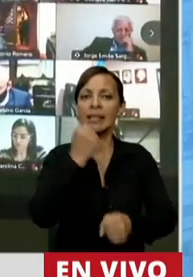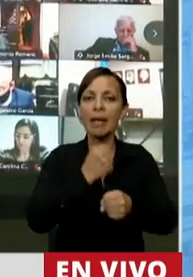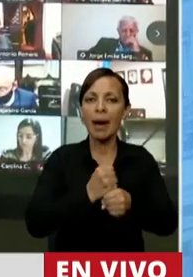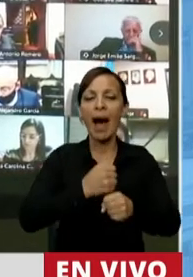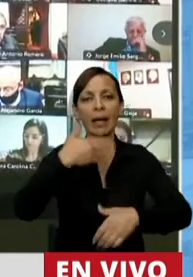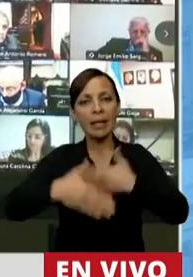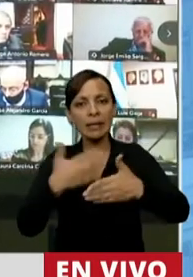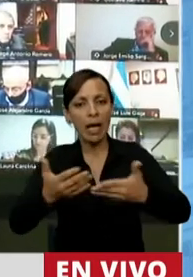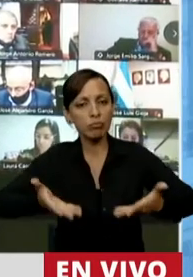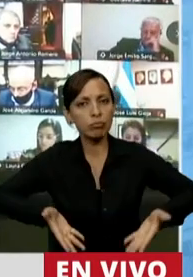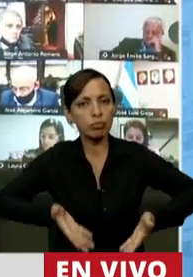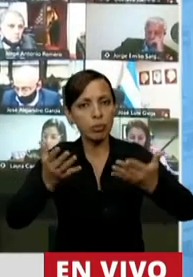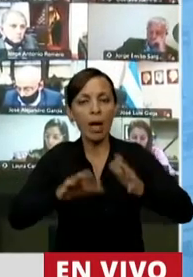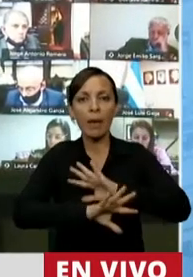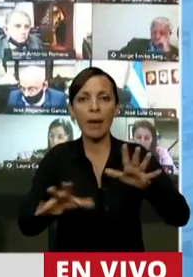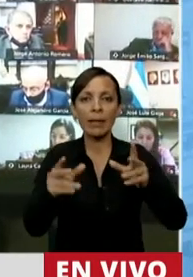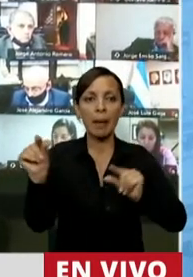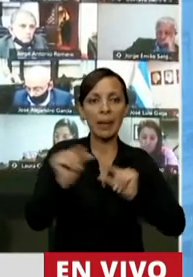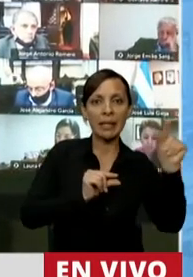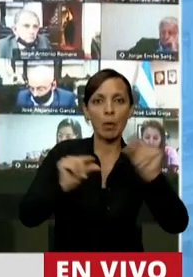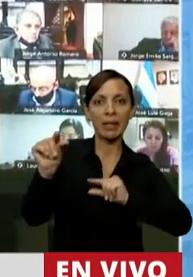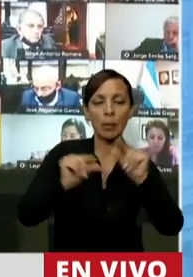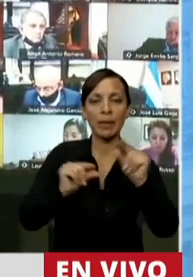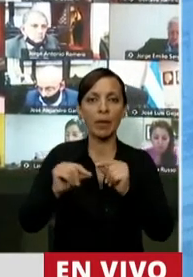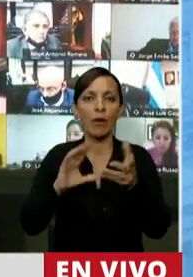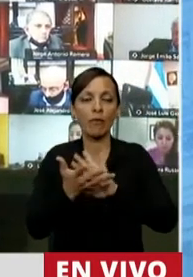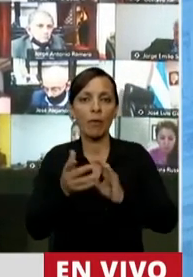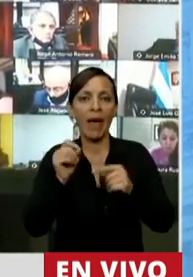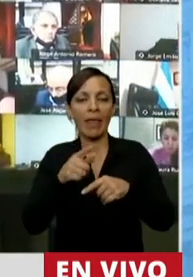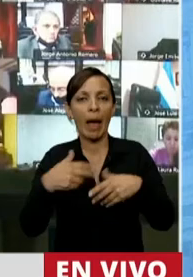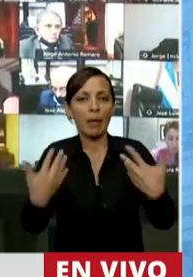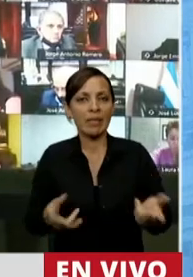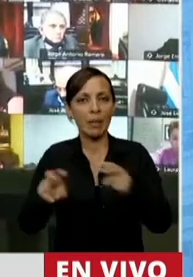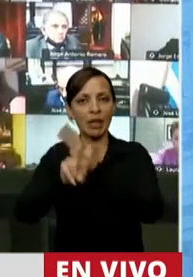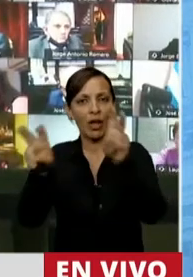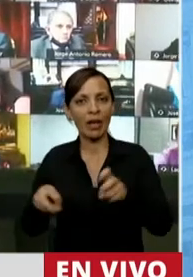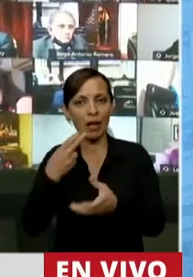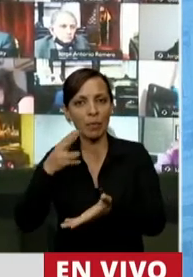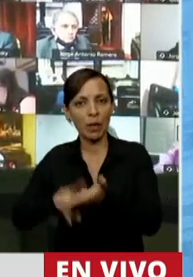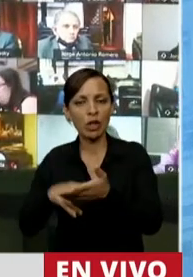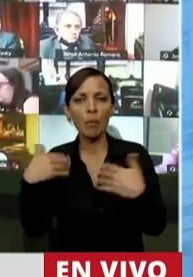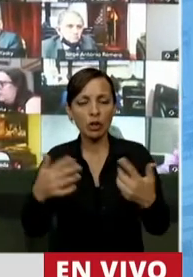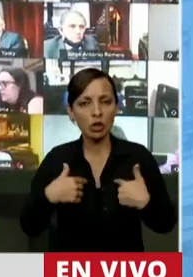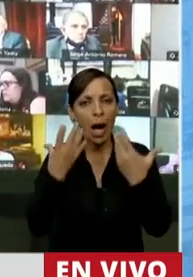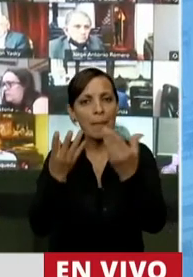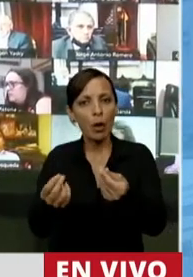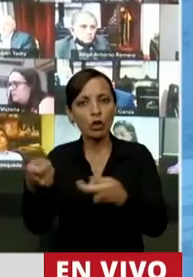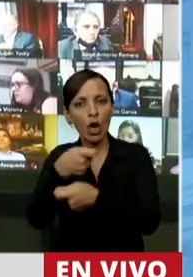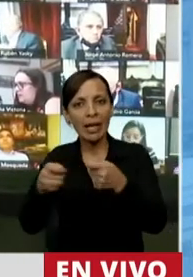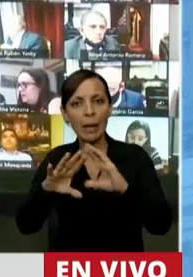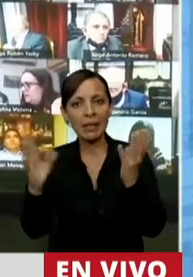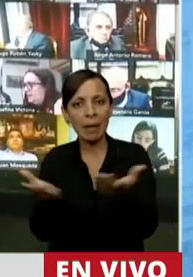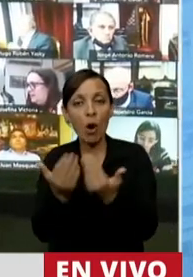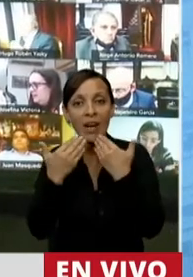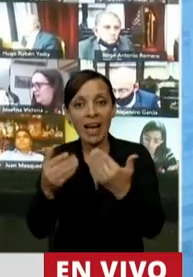crecer, progresar y dejar de financiar la fiesta del autoritarismo tributario. Por eso banco al capitalismo, porque es el sistema